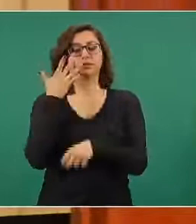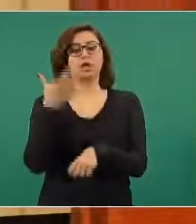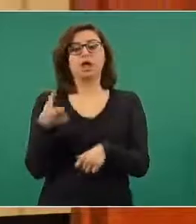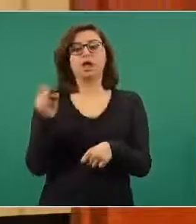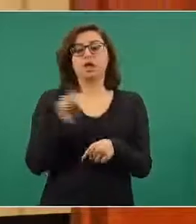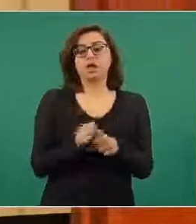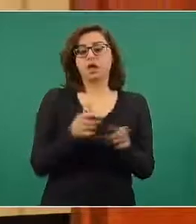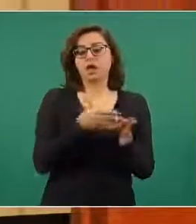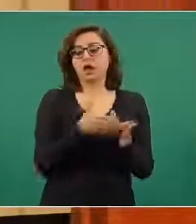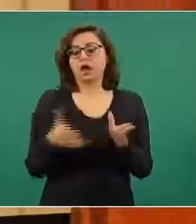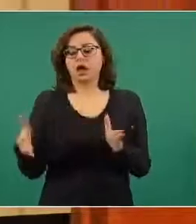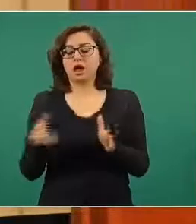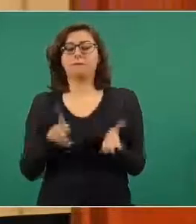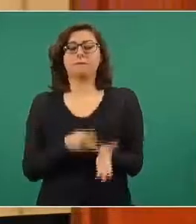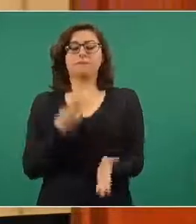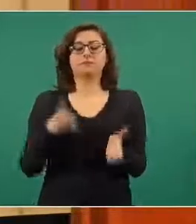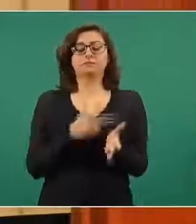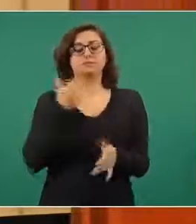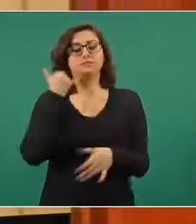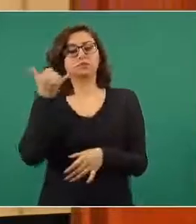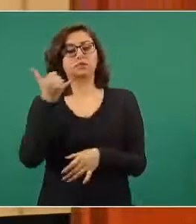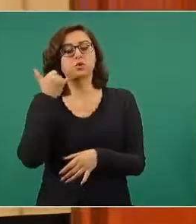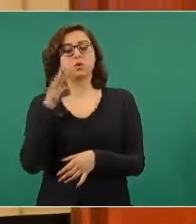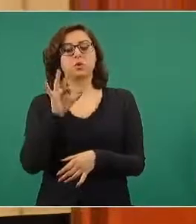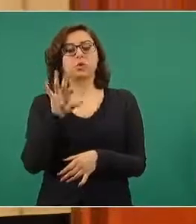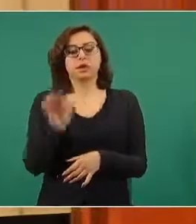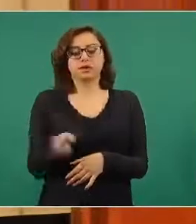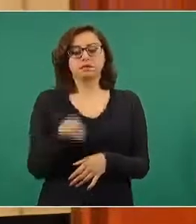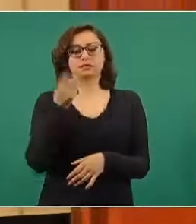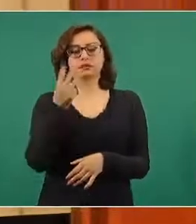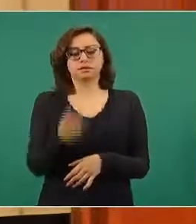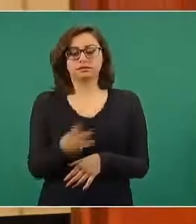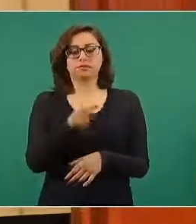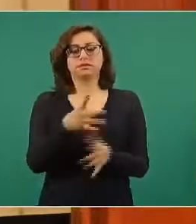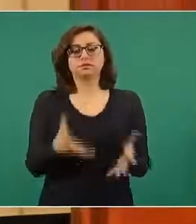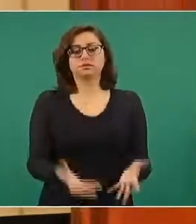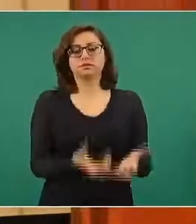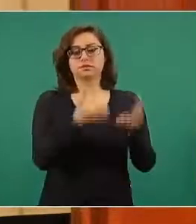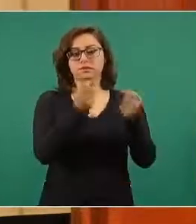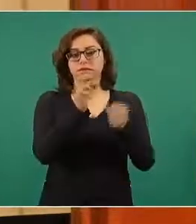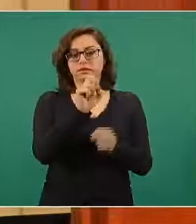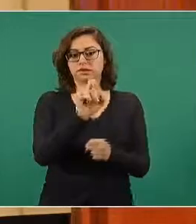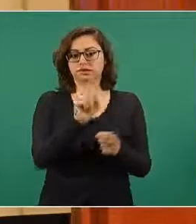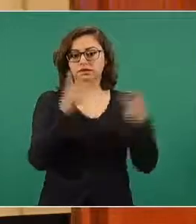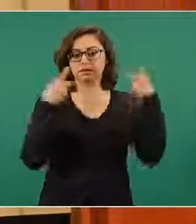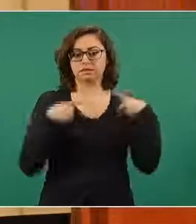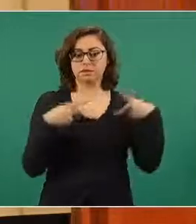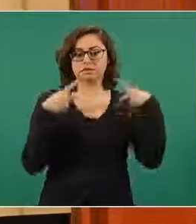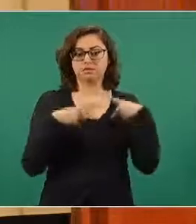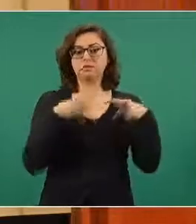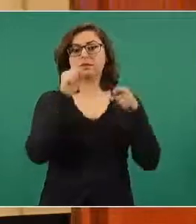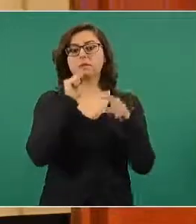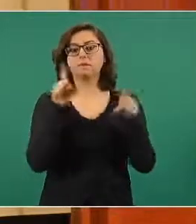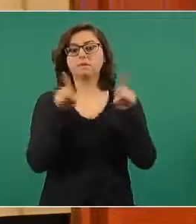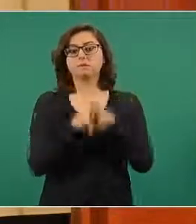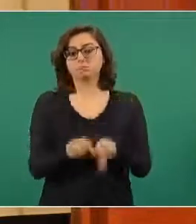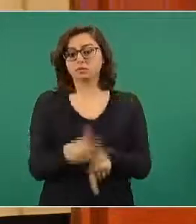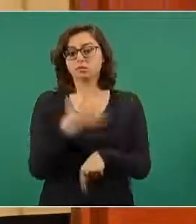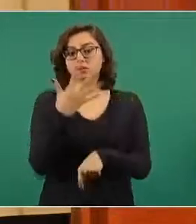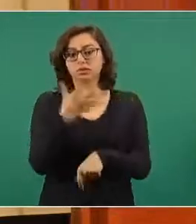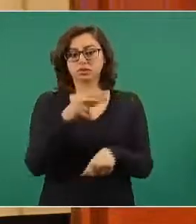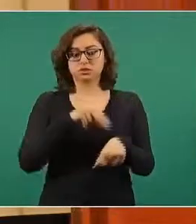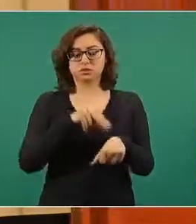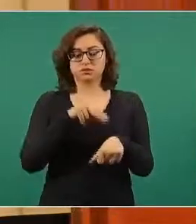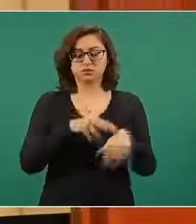43 llamadas de auxilio, se rescataron 30 náufragos, se llevaron a cabo cinco evacuaciones médicas en la mar, se